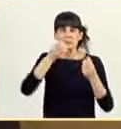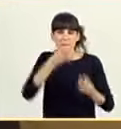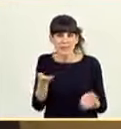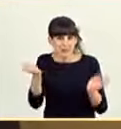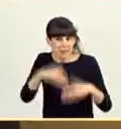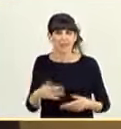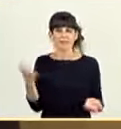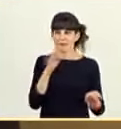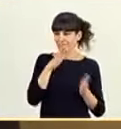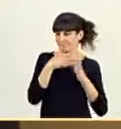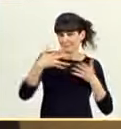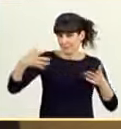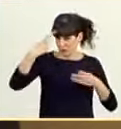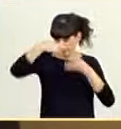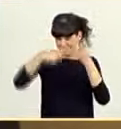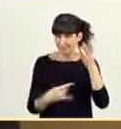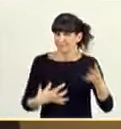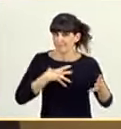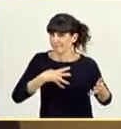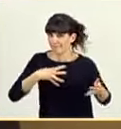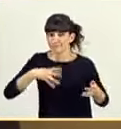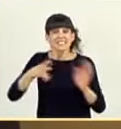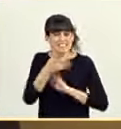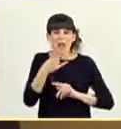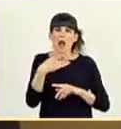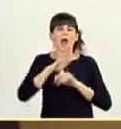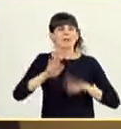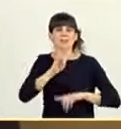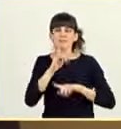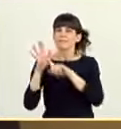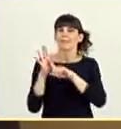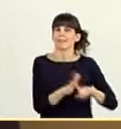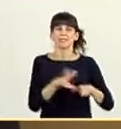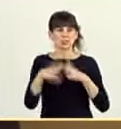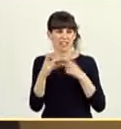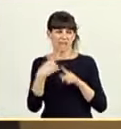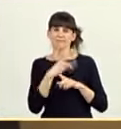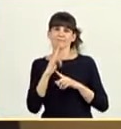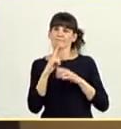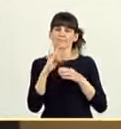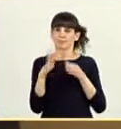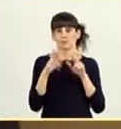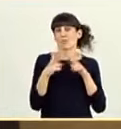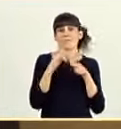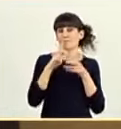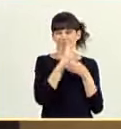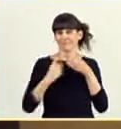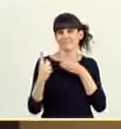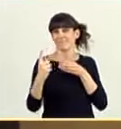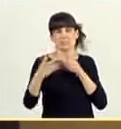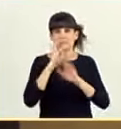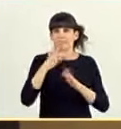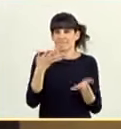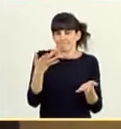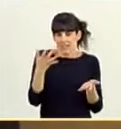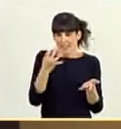largo, etcétera. Y esto, evidentemente, lleva a una marginalidad social, a una exclusión crónica que yo creo